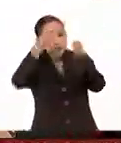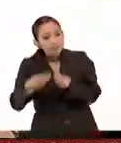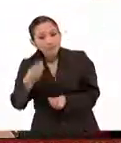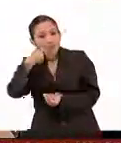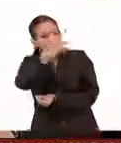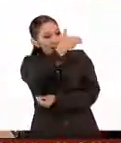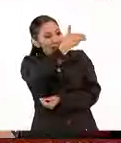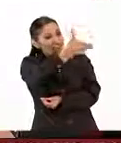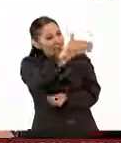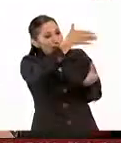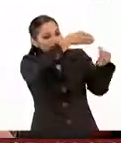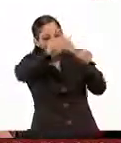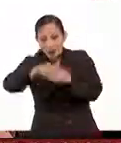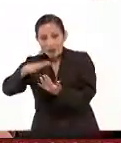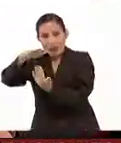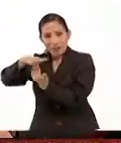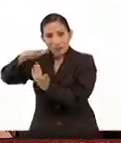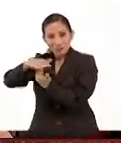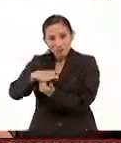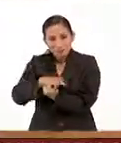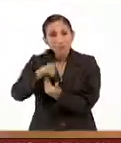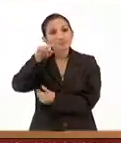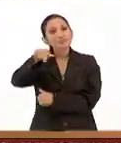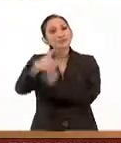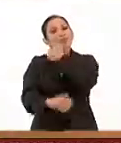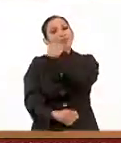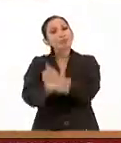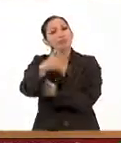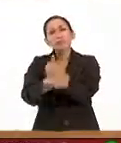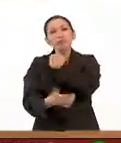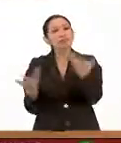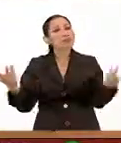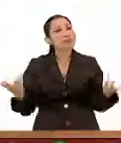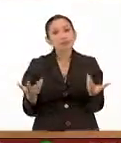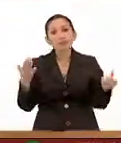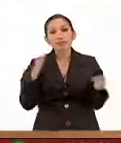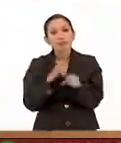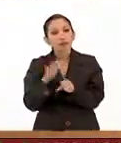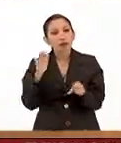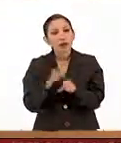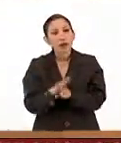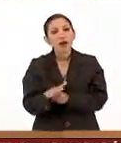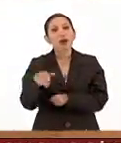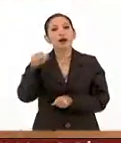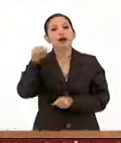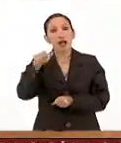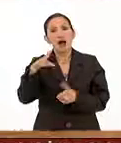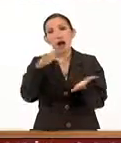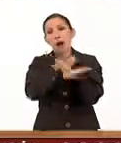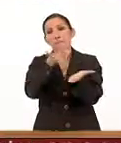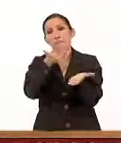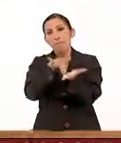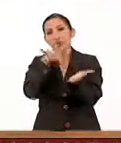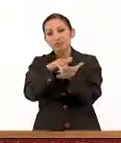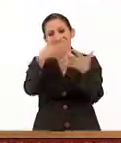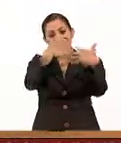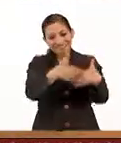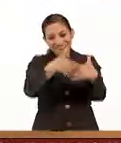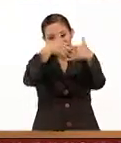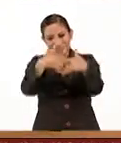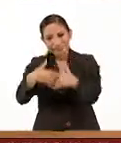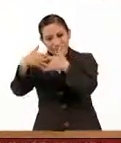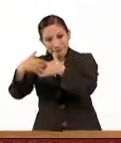del campo a la mesa. Esta carrera lo que busca es, digamos, apoyar a una industria